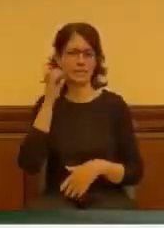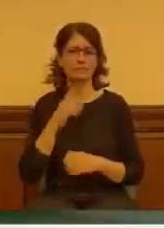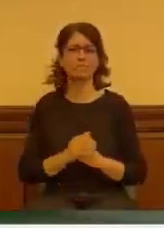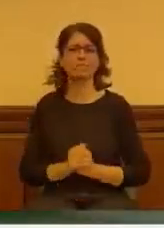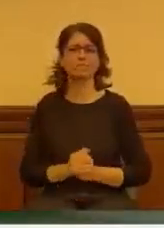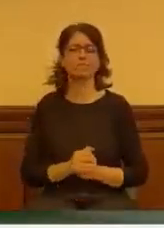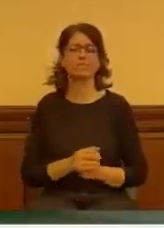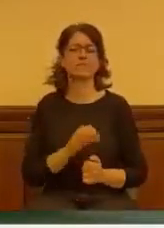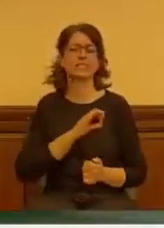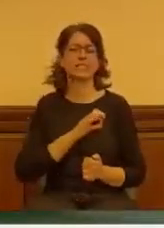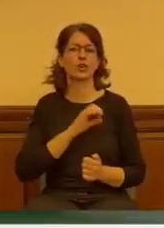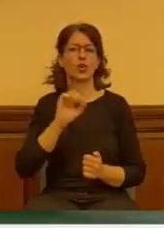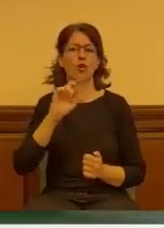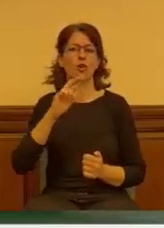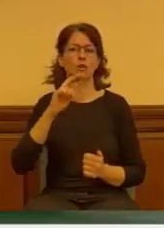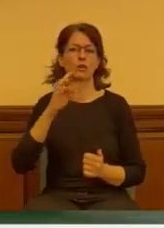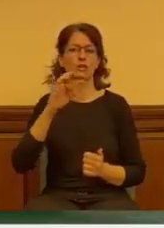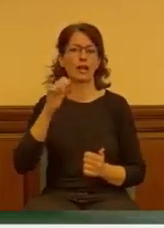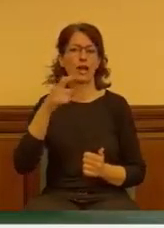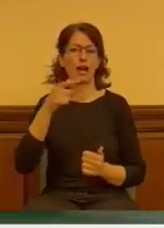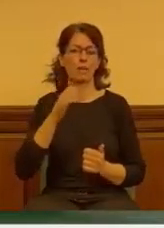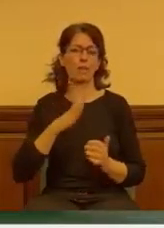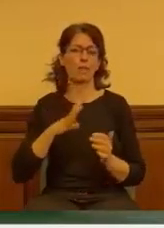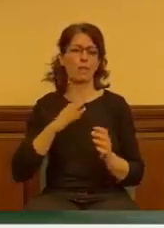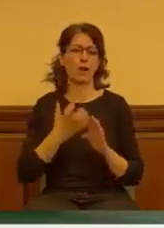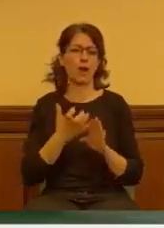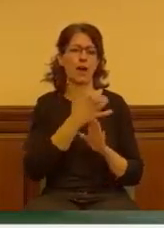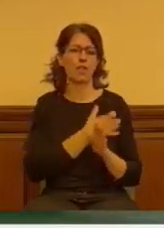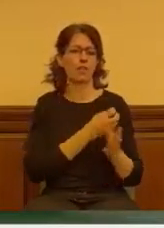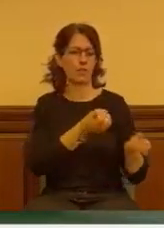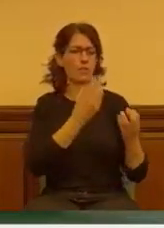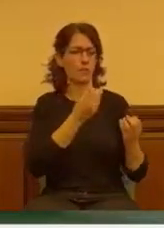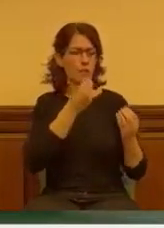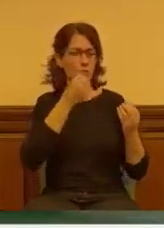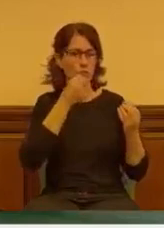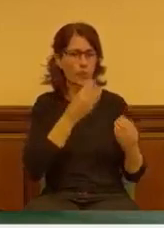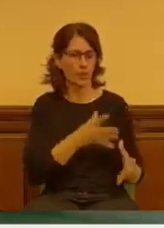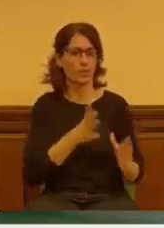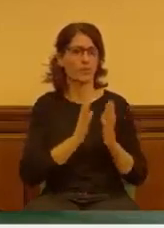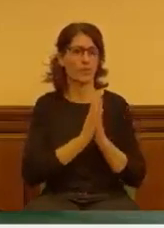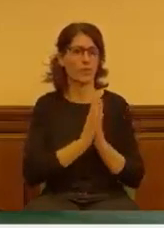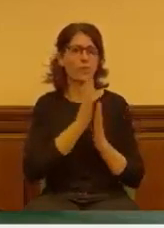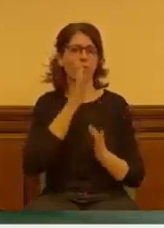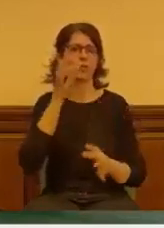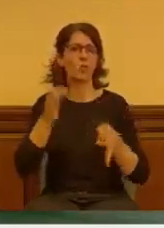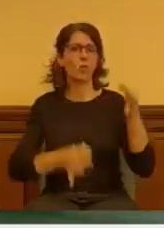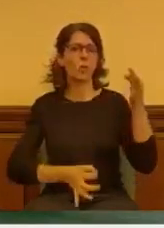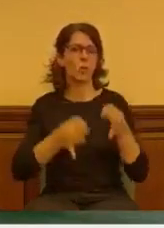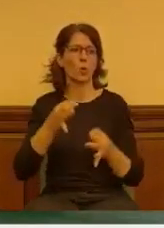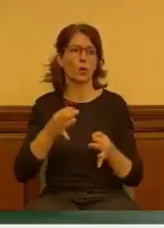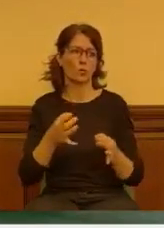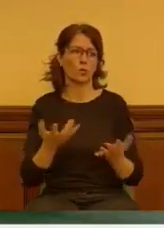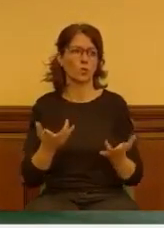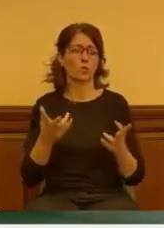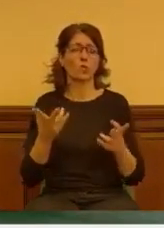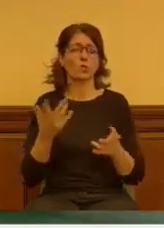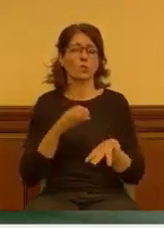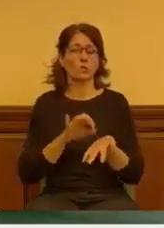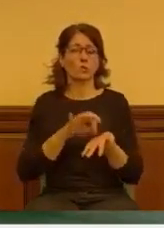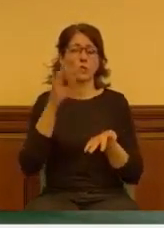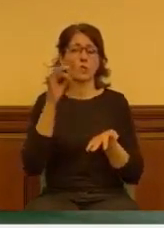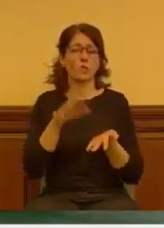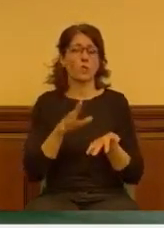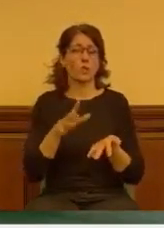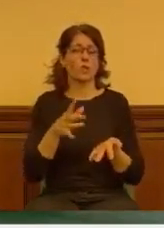Señor Ortega, le rogaría que se informase bien de la situación y de los juicios, porque no ha habido ningún despido procedente, no hay ninguna sentencia